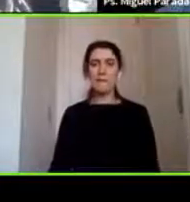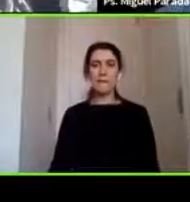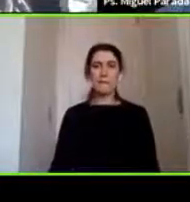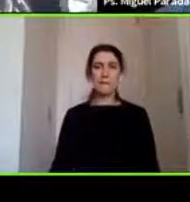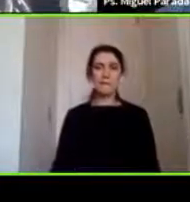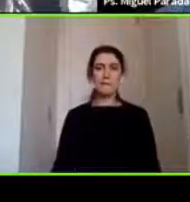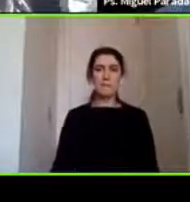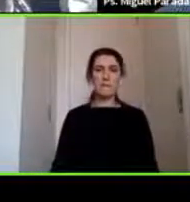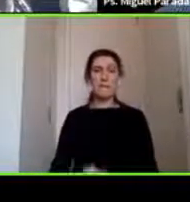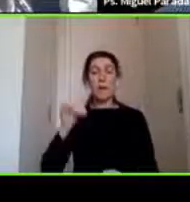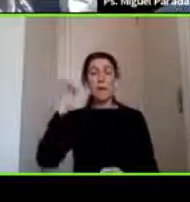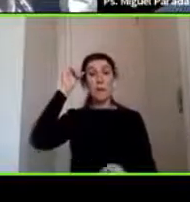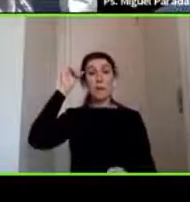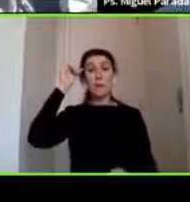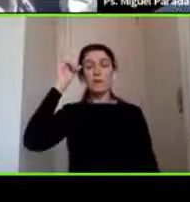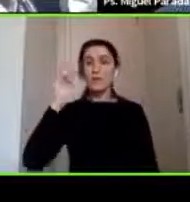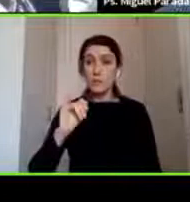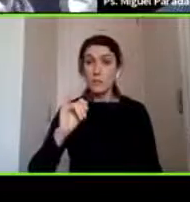perdón ¿sí?